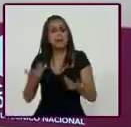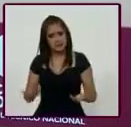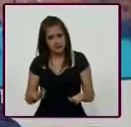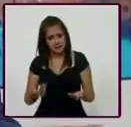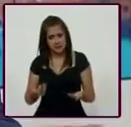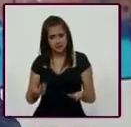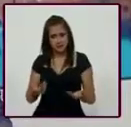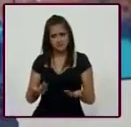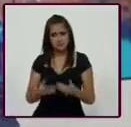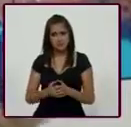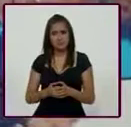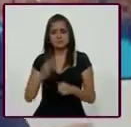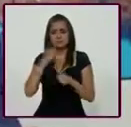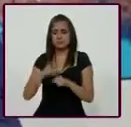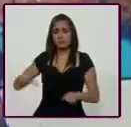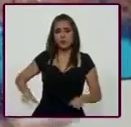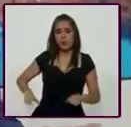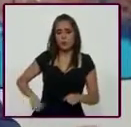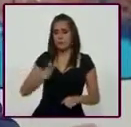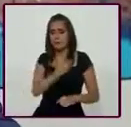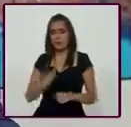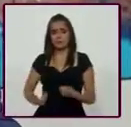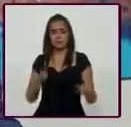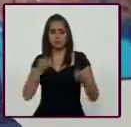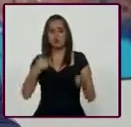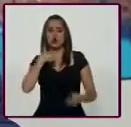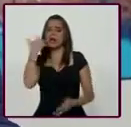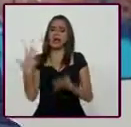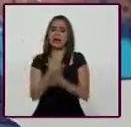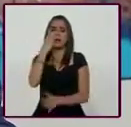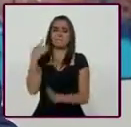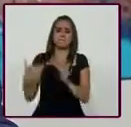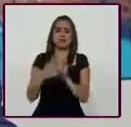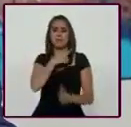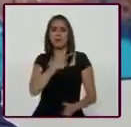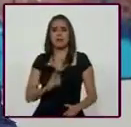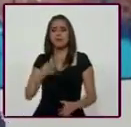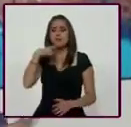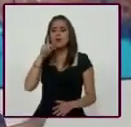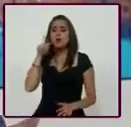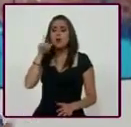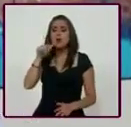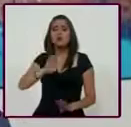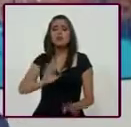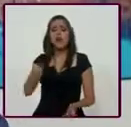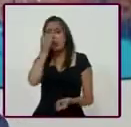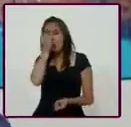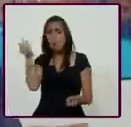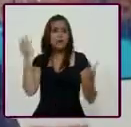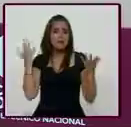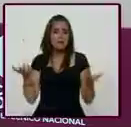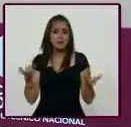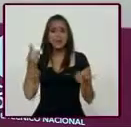Y de repente llega un gobernante y dice, bueno, yo quiero que ganemos mil medallas y a los dos días se le olvida, ¿no? ¿Qué puede hacer